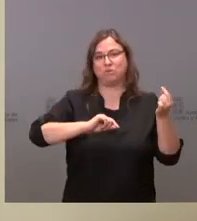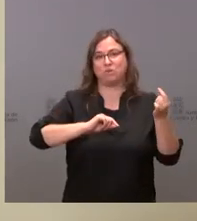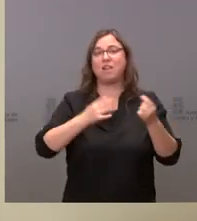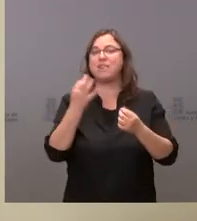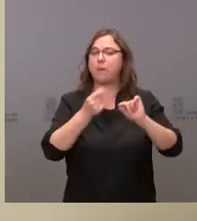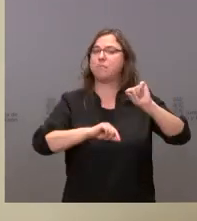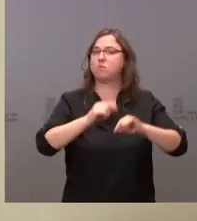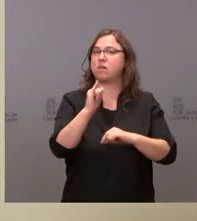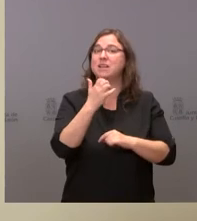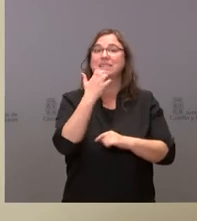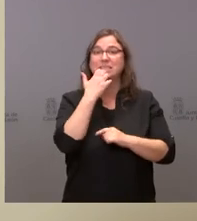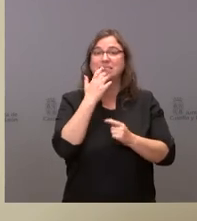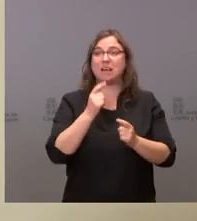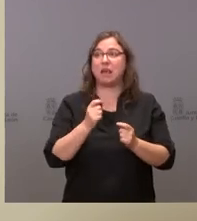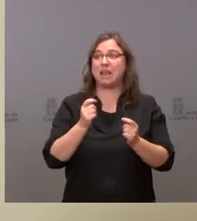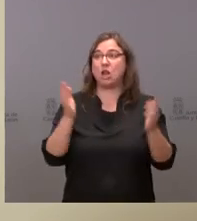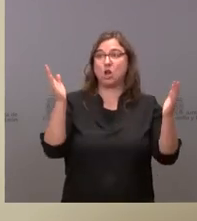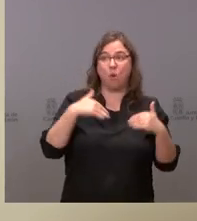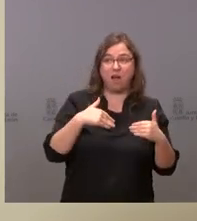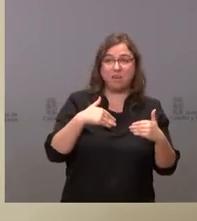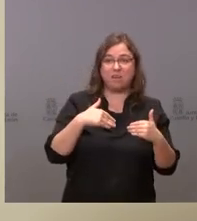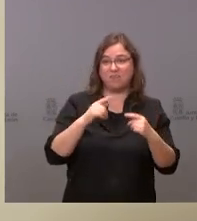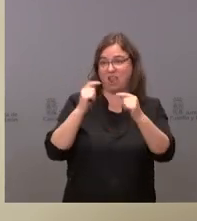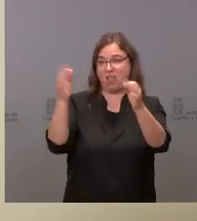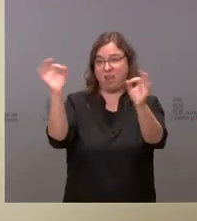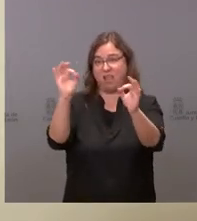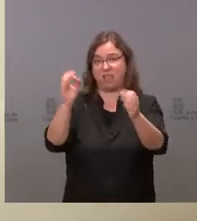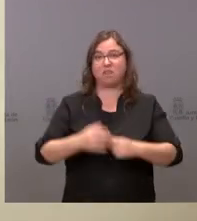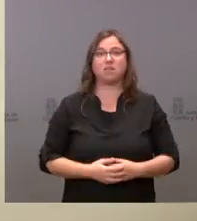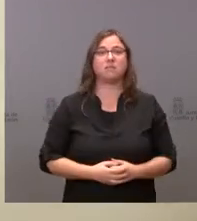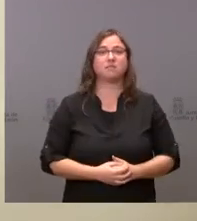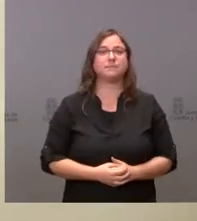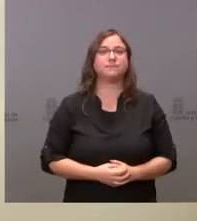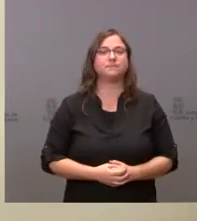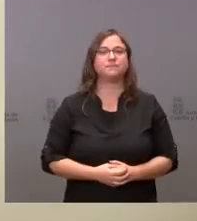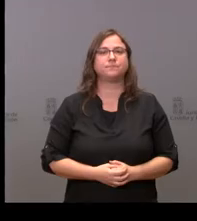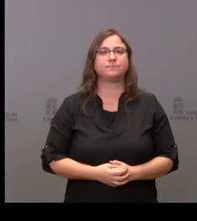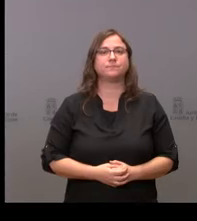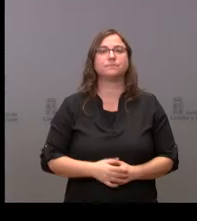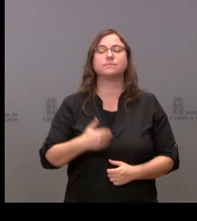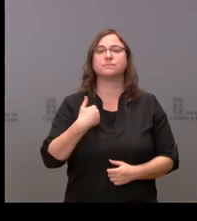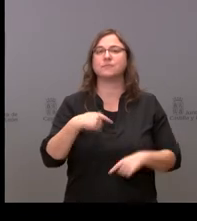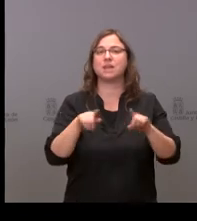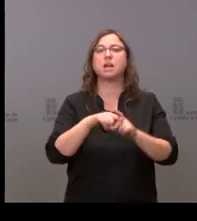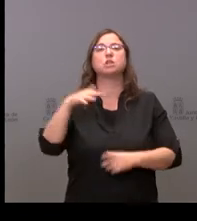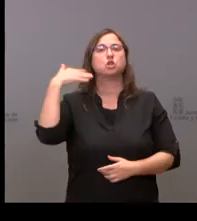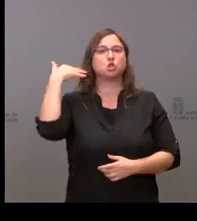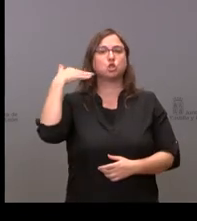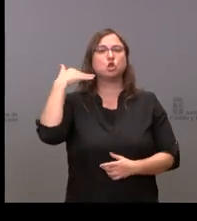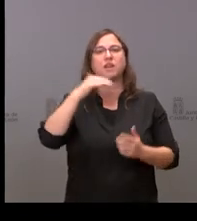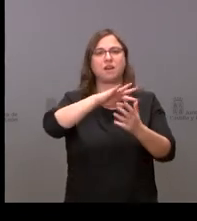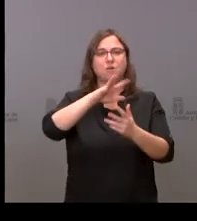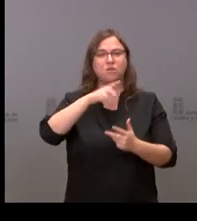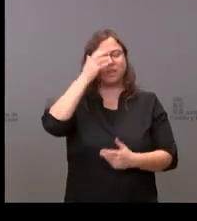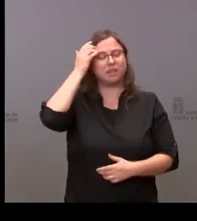presupuestos no es darle nada bueno a la provincia de Ávila Bruno ya para Soria Noticias allí está